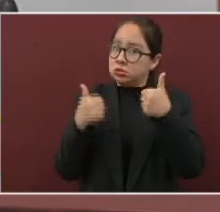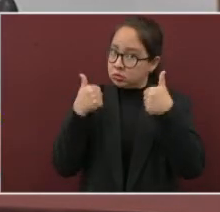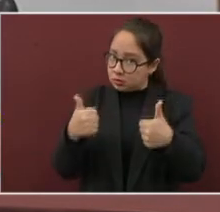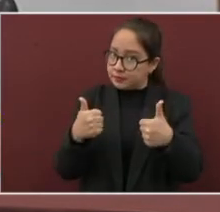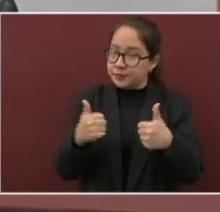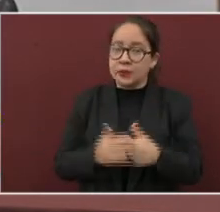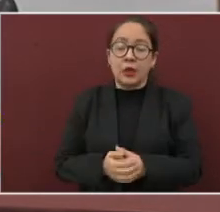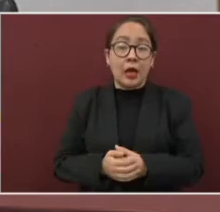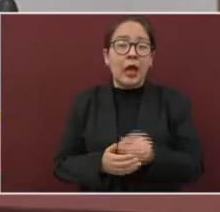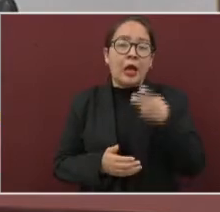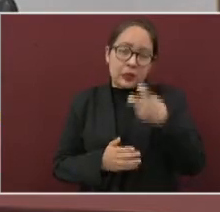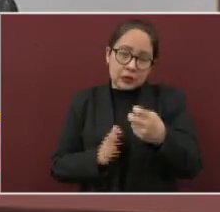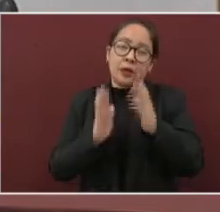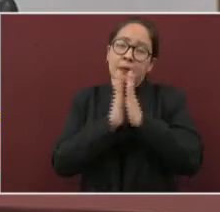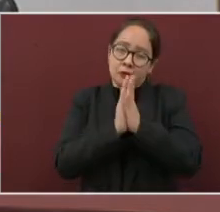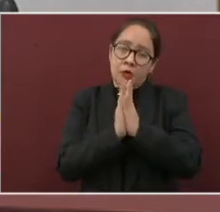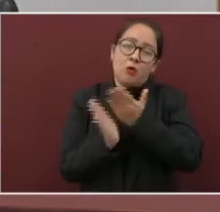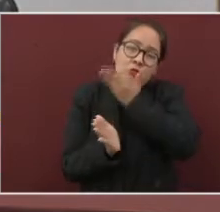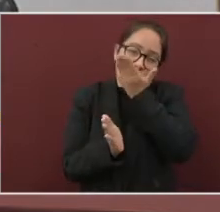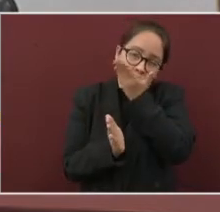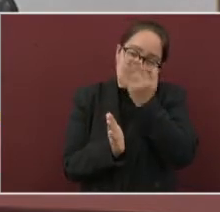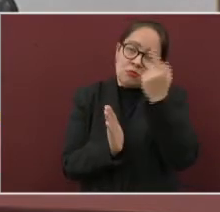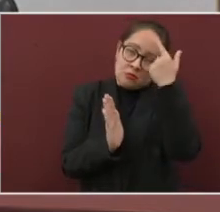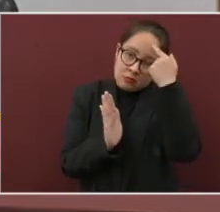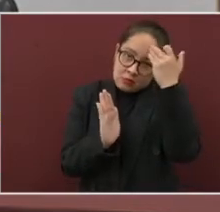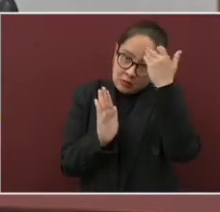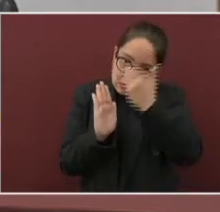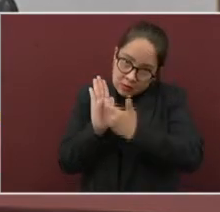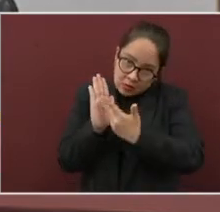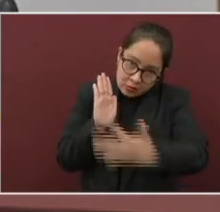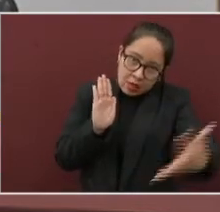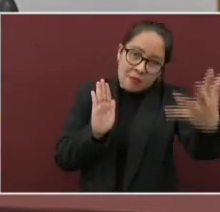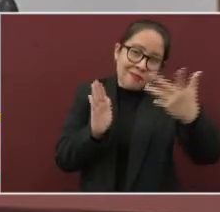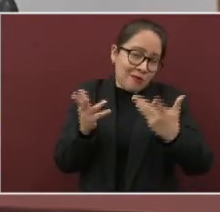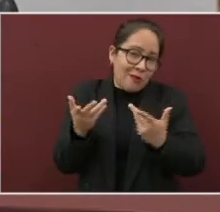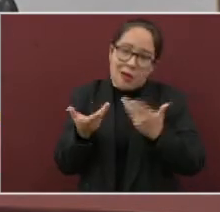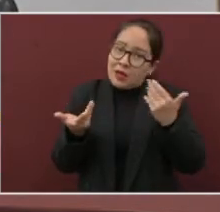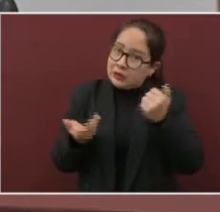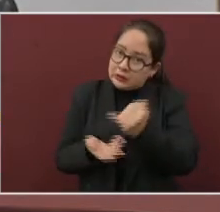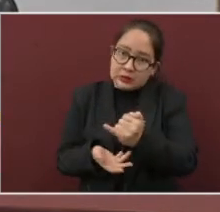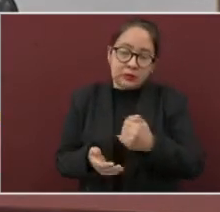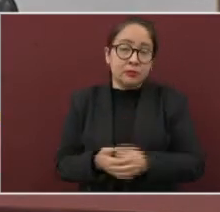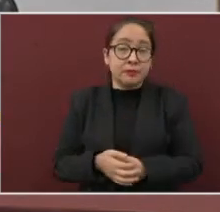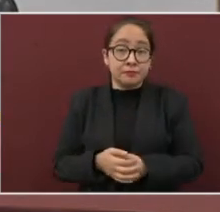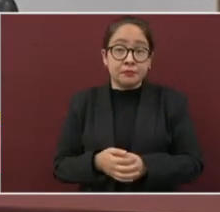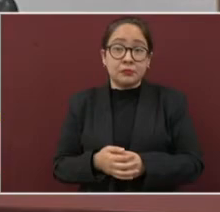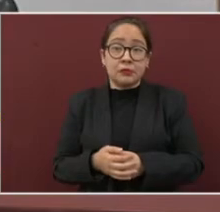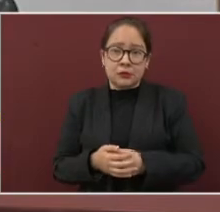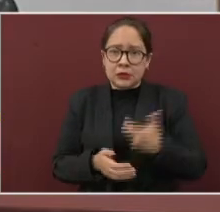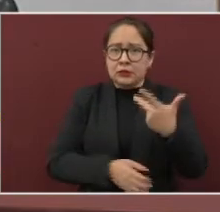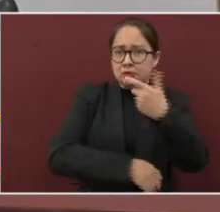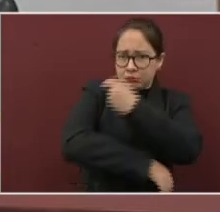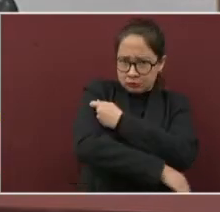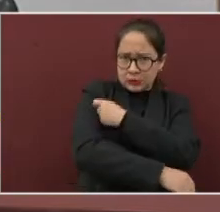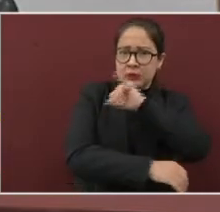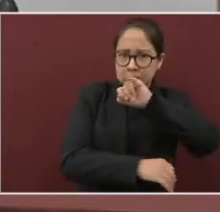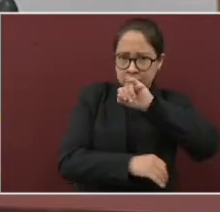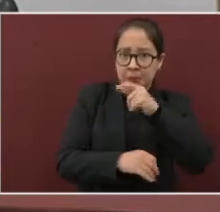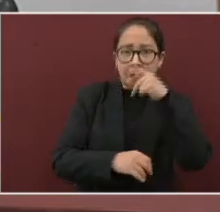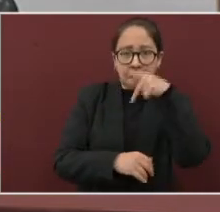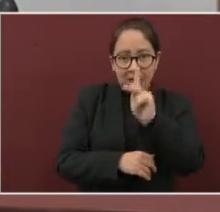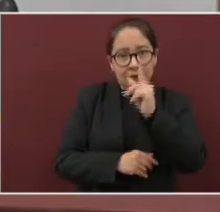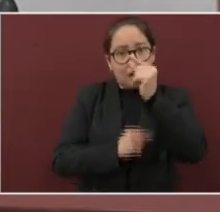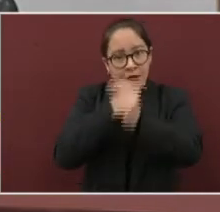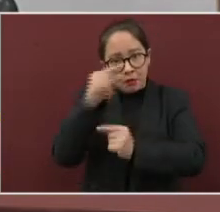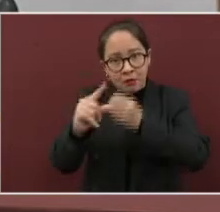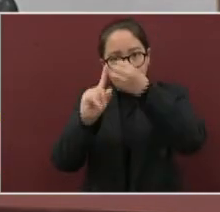Estas acciones son parte de la nueva normalidad por la vida cotidiana. Pues aunque exista la vacuna, su aplicación va por fases,